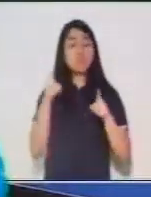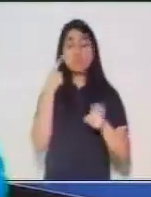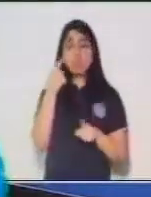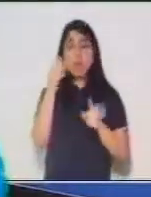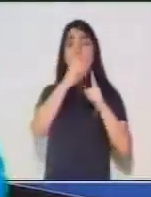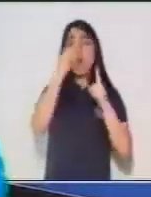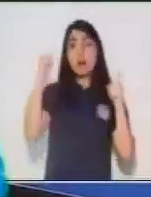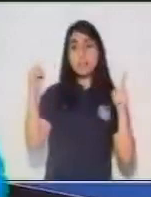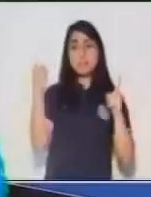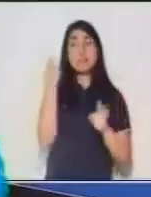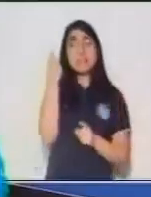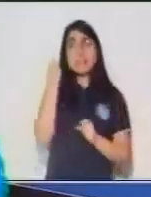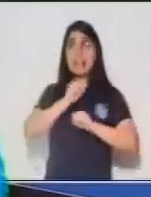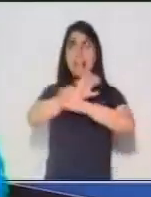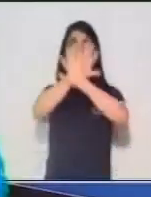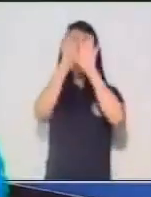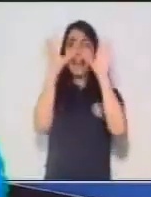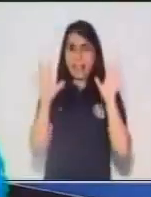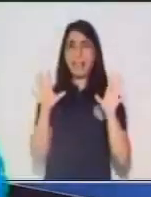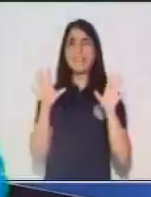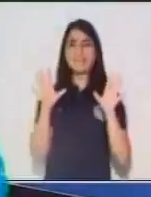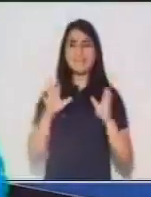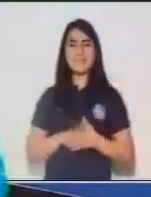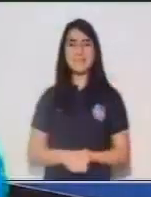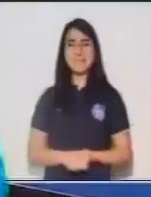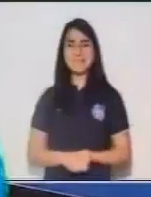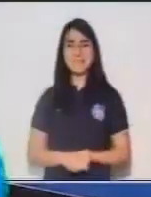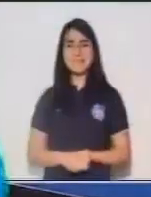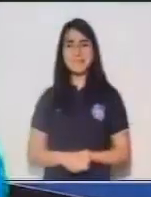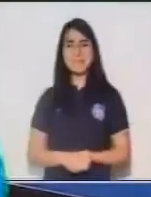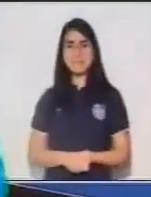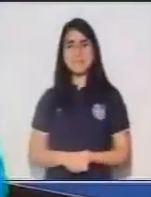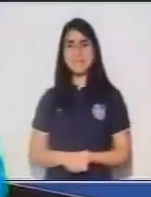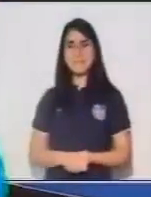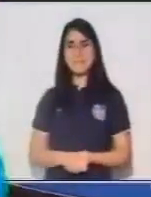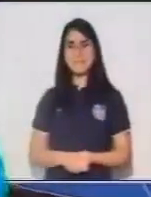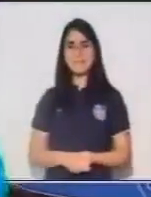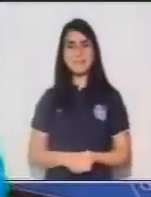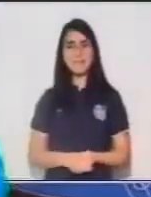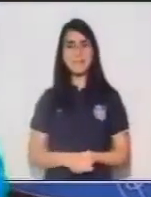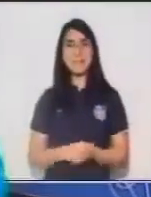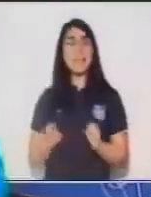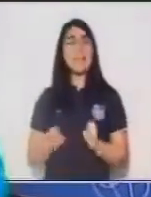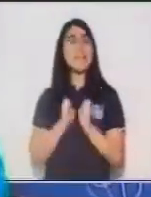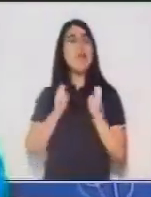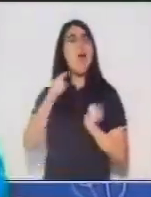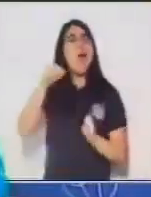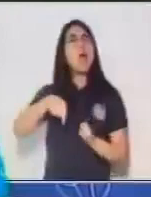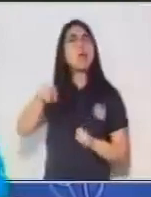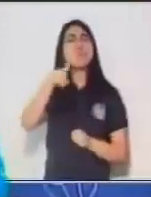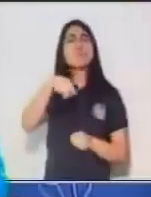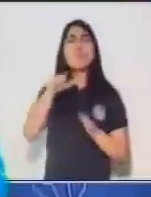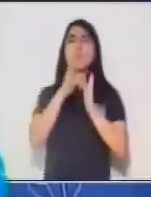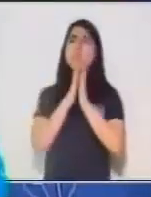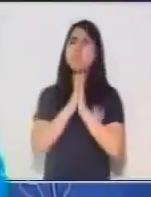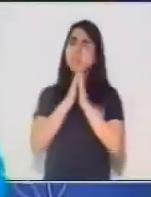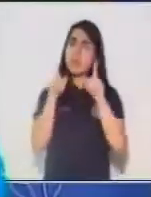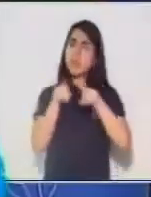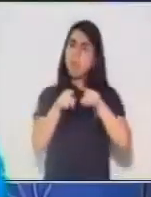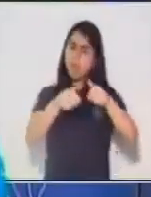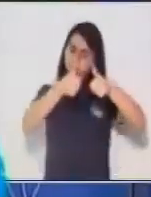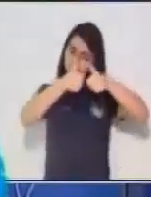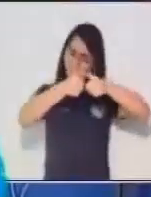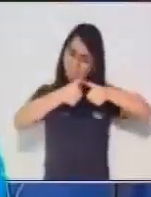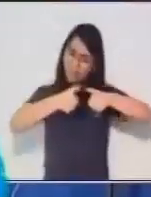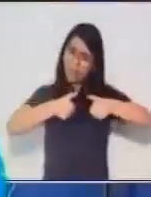complementar la información. Muy bien, entonces, te corresponde trabajar el análisis sintáctico